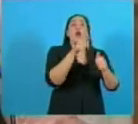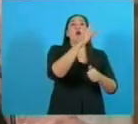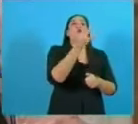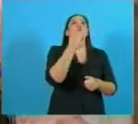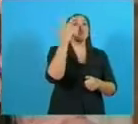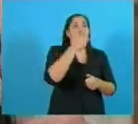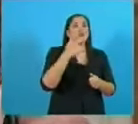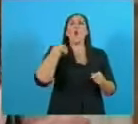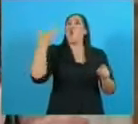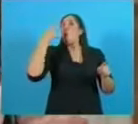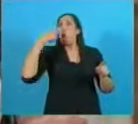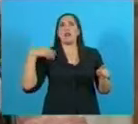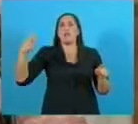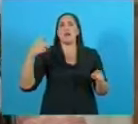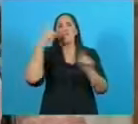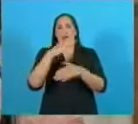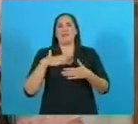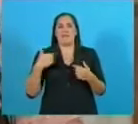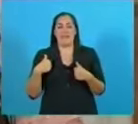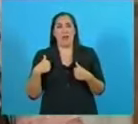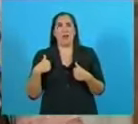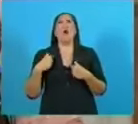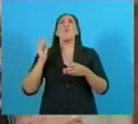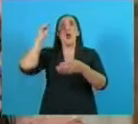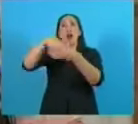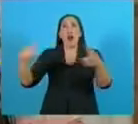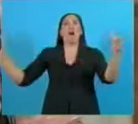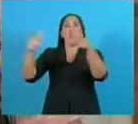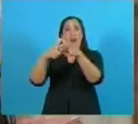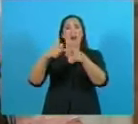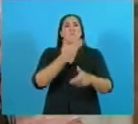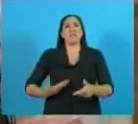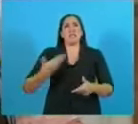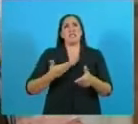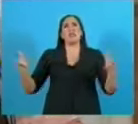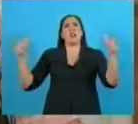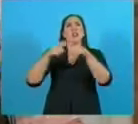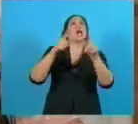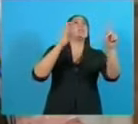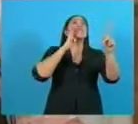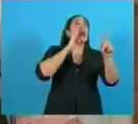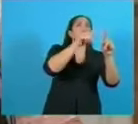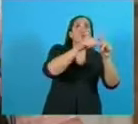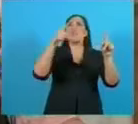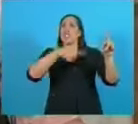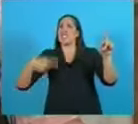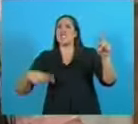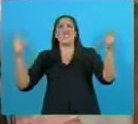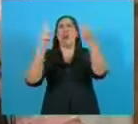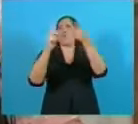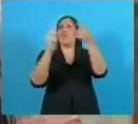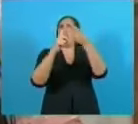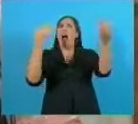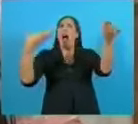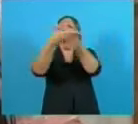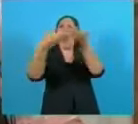salud. Y yo les puedo asegurar que el diálogo entre Estados Unidos y China es permanente y nada